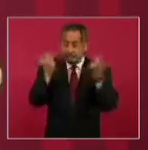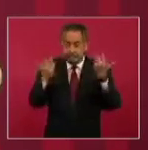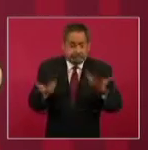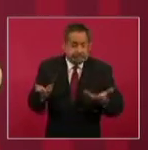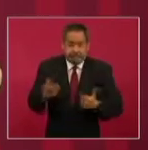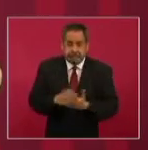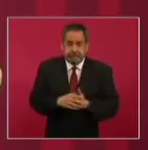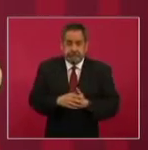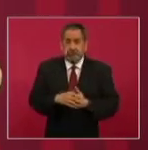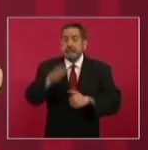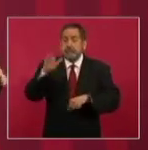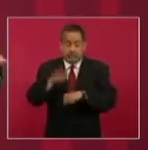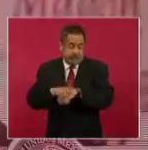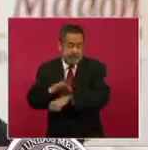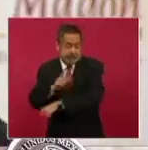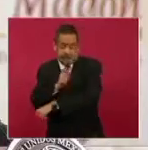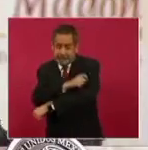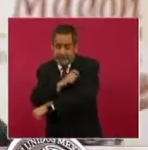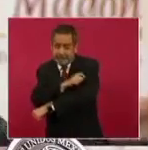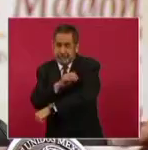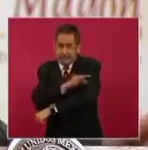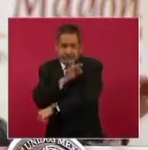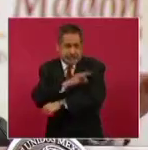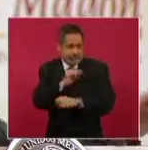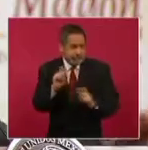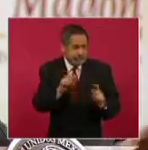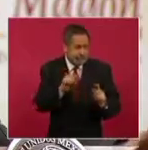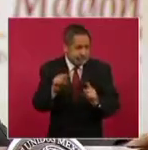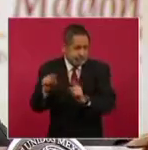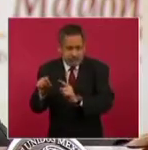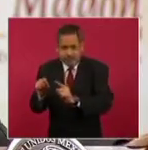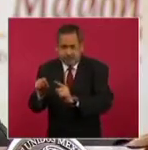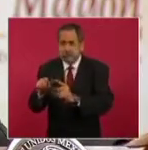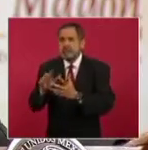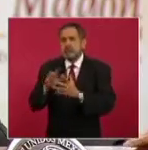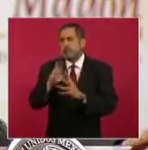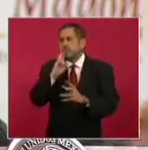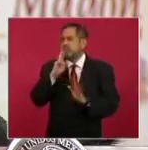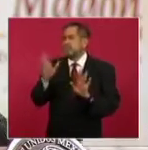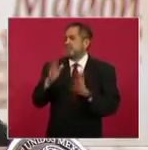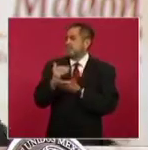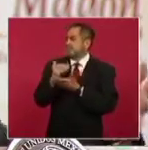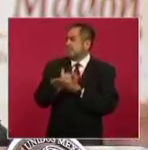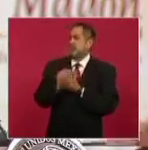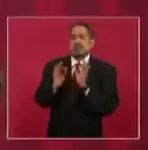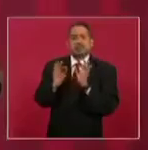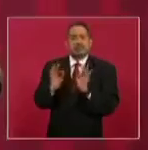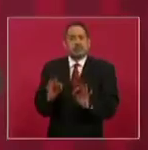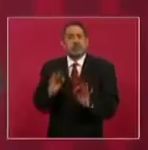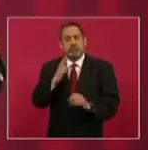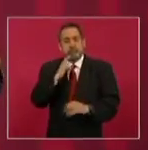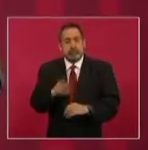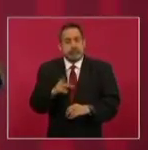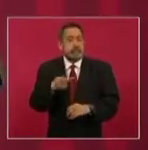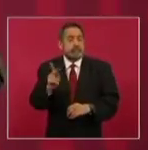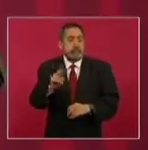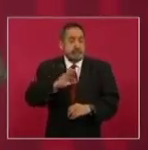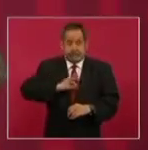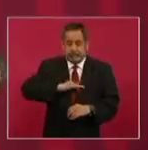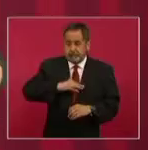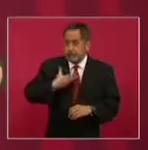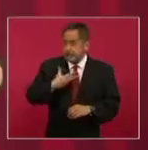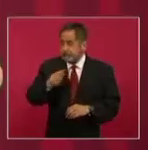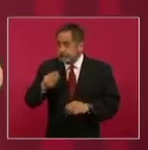amplia cobertura de vacunación, el impacto es definitivamente menor, pero la transmisión del virus puede ocurrir